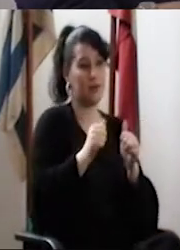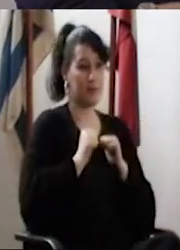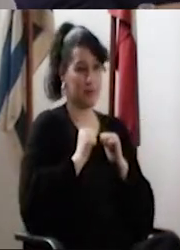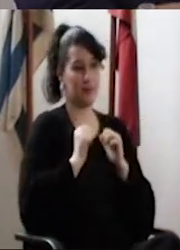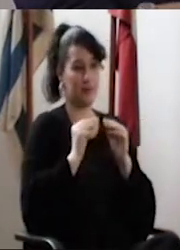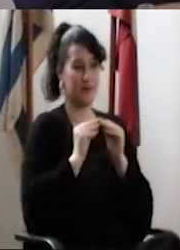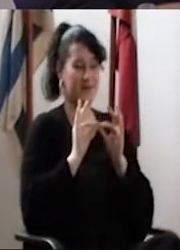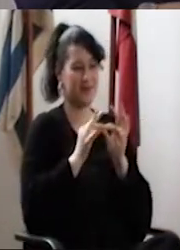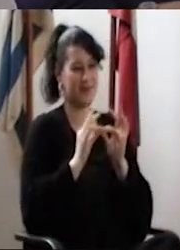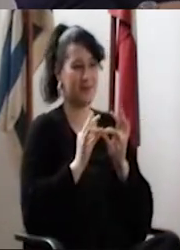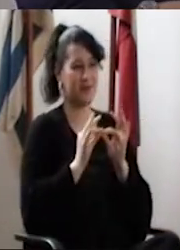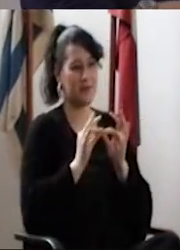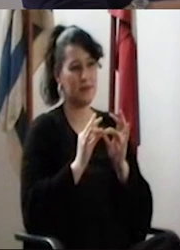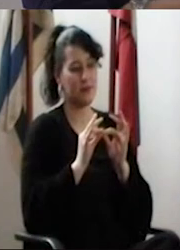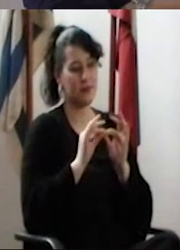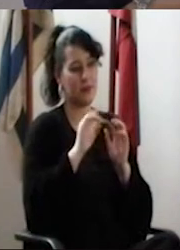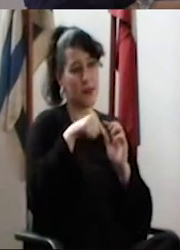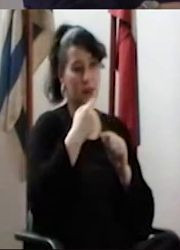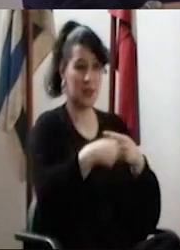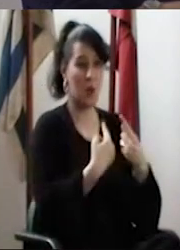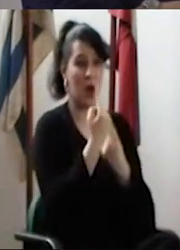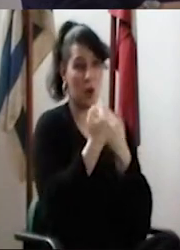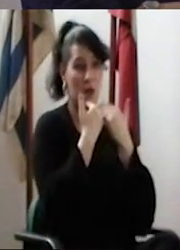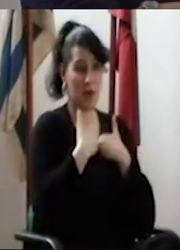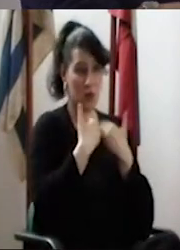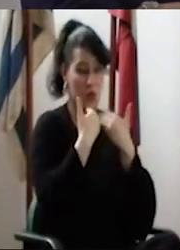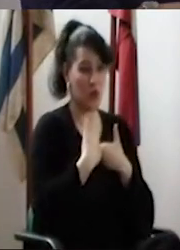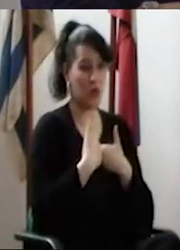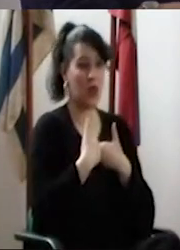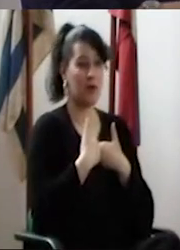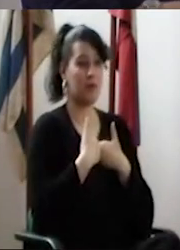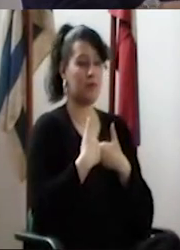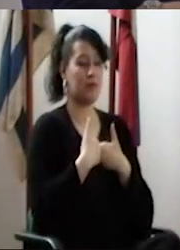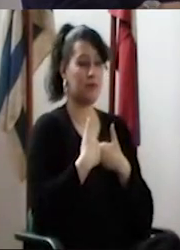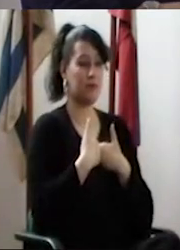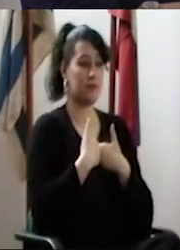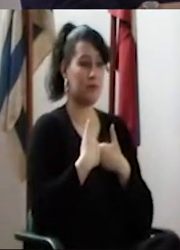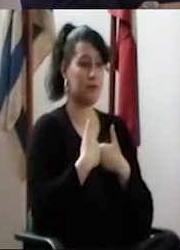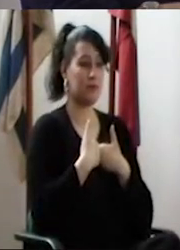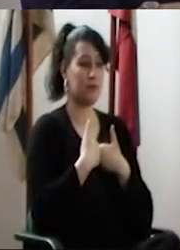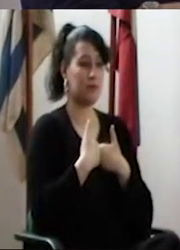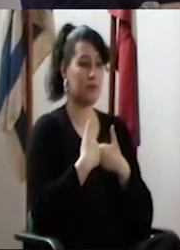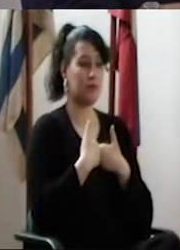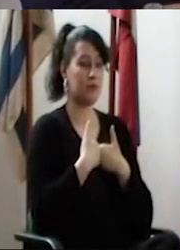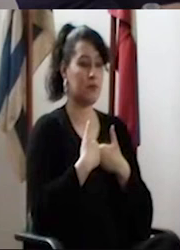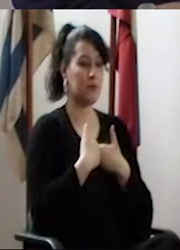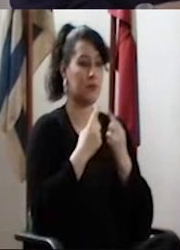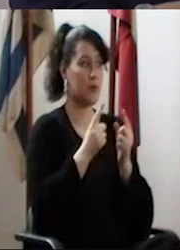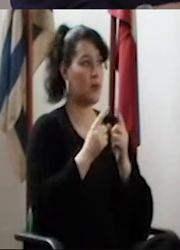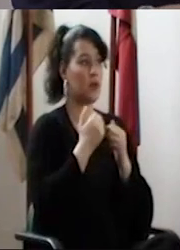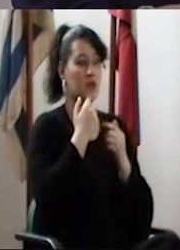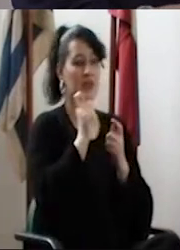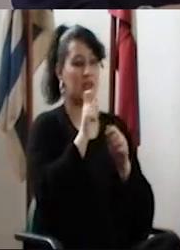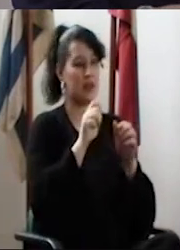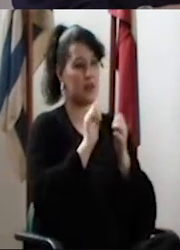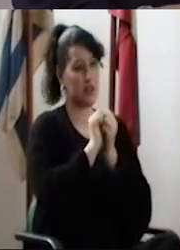¿no? Para que descanse la compañera. Y después seguimos con algunas preguntas. No sé si hacemos las